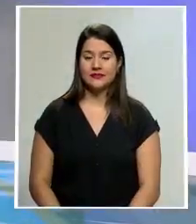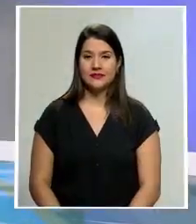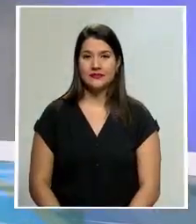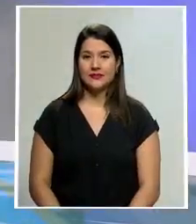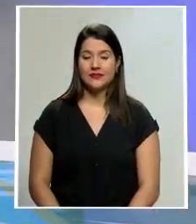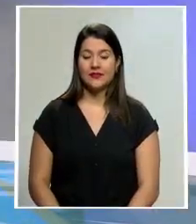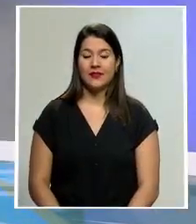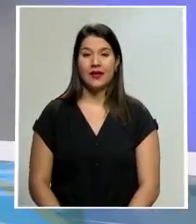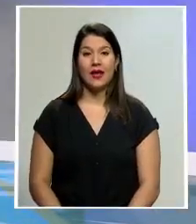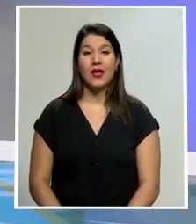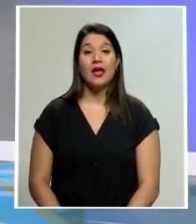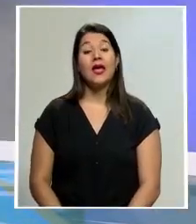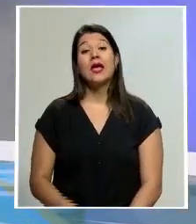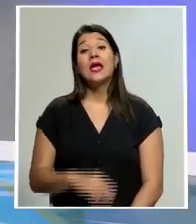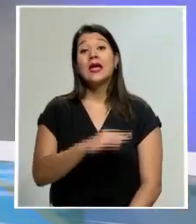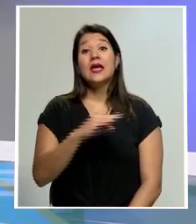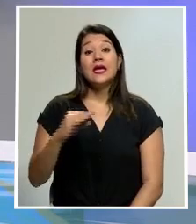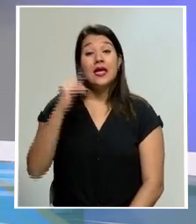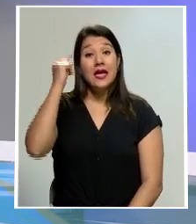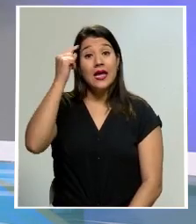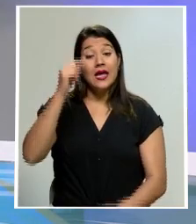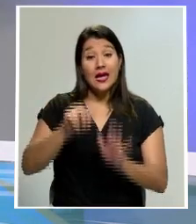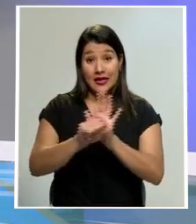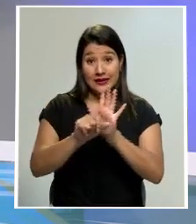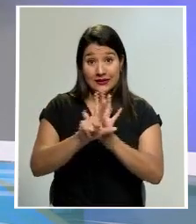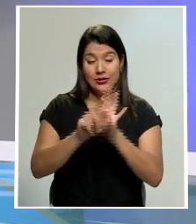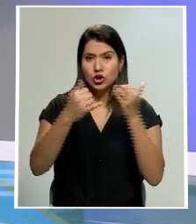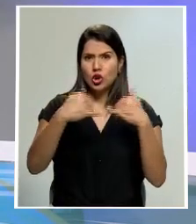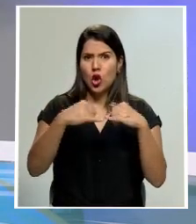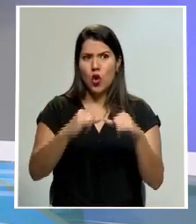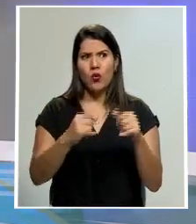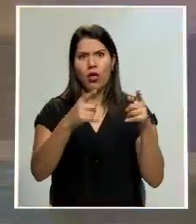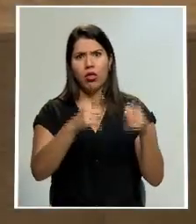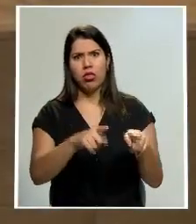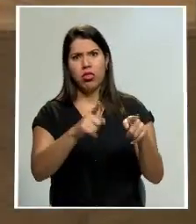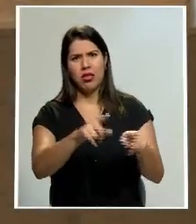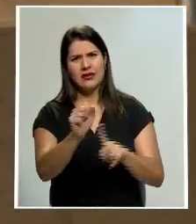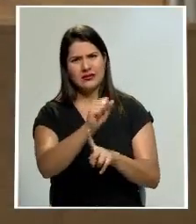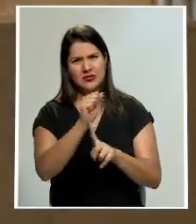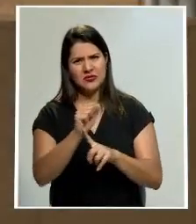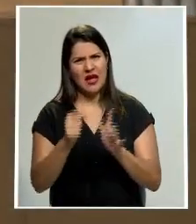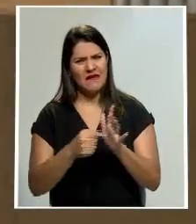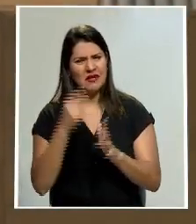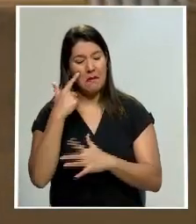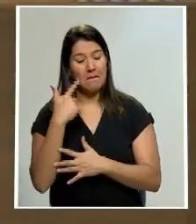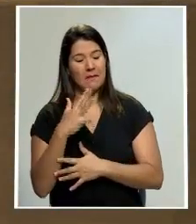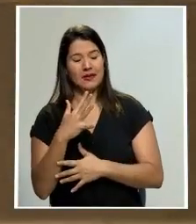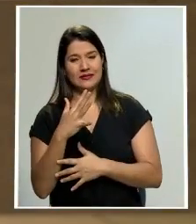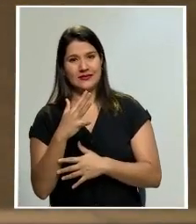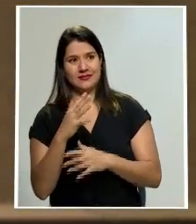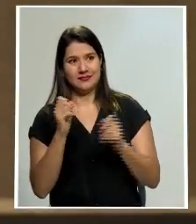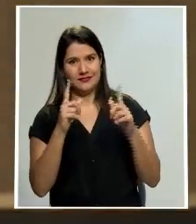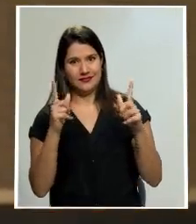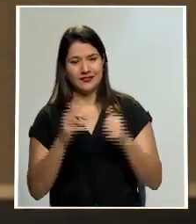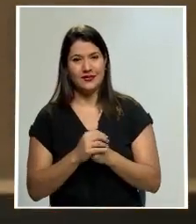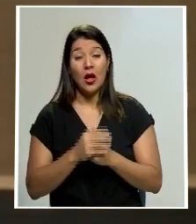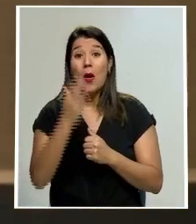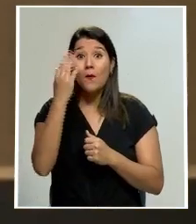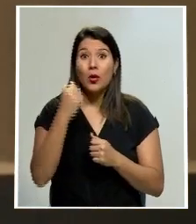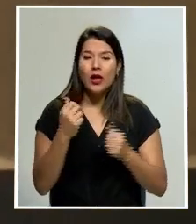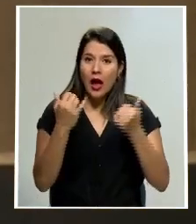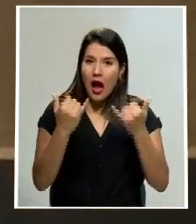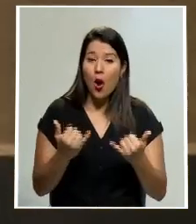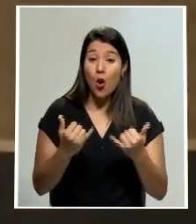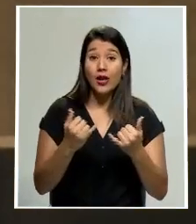En el primer poder de la República siguen ocurriendo situaciones que a veces parecen increíbles. Y es que en esta ocasión,